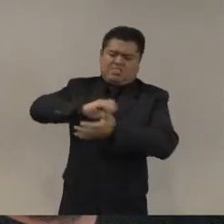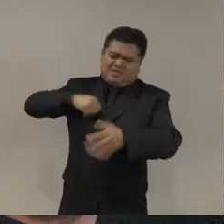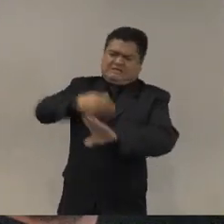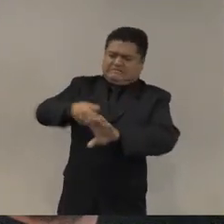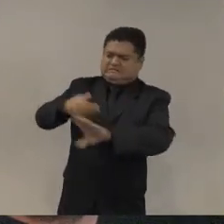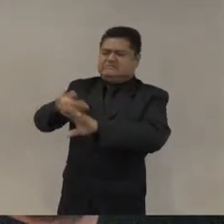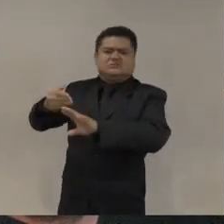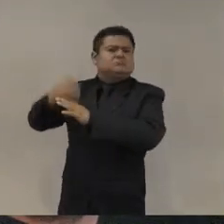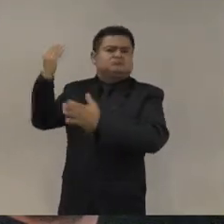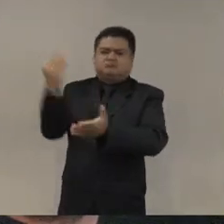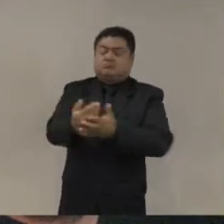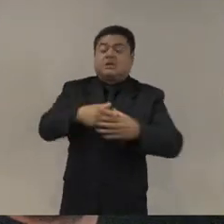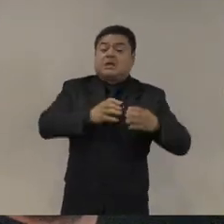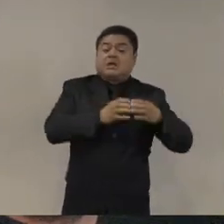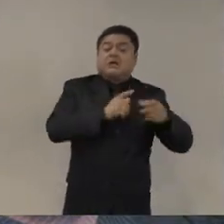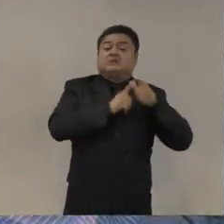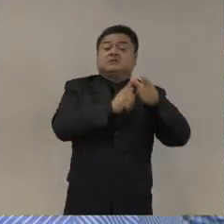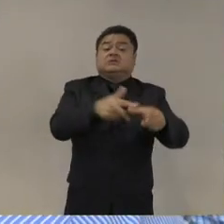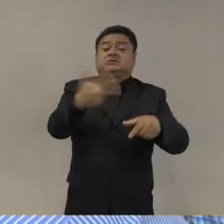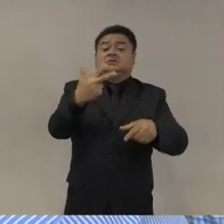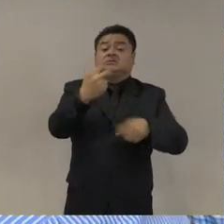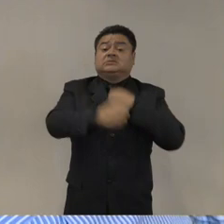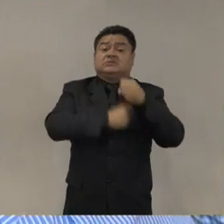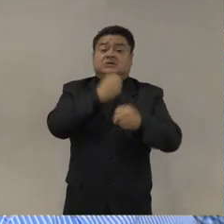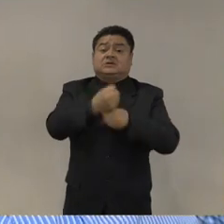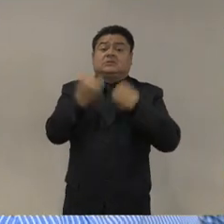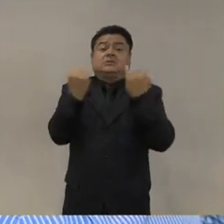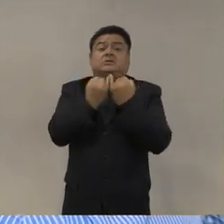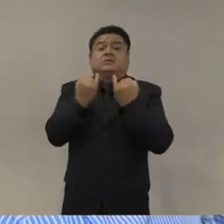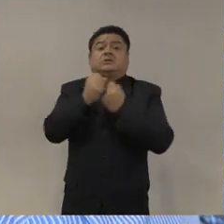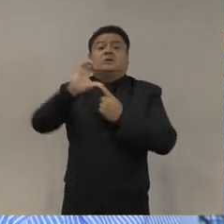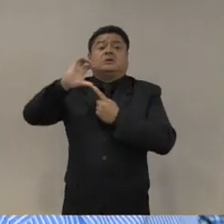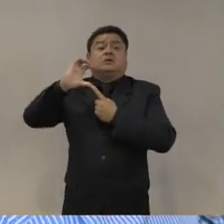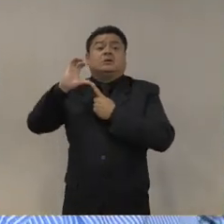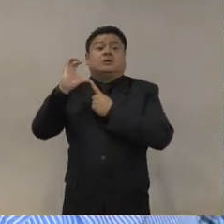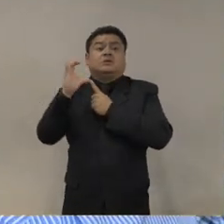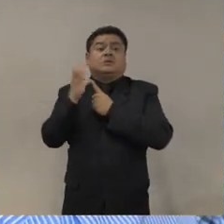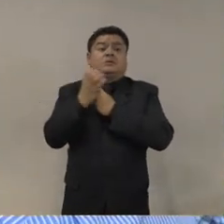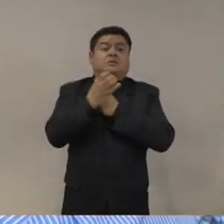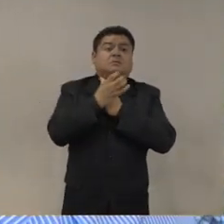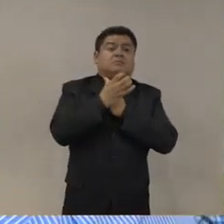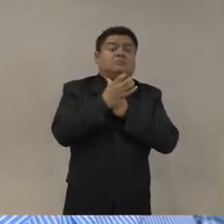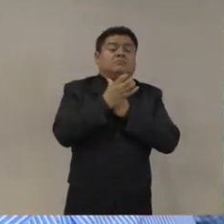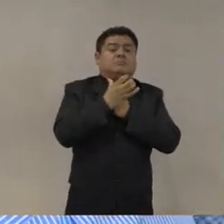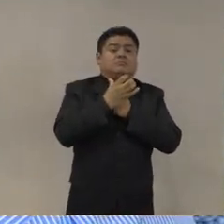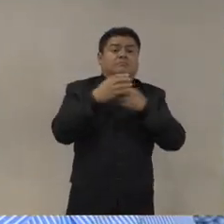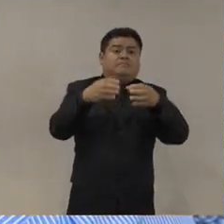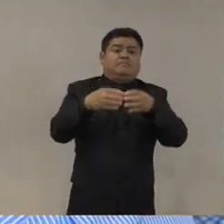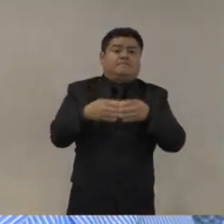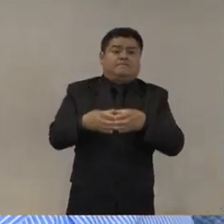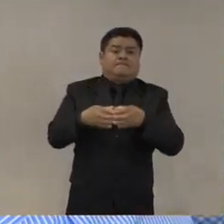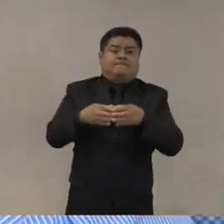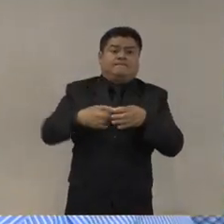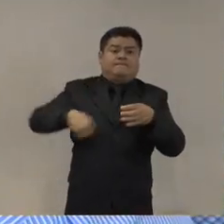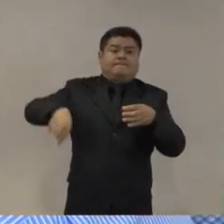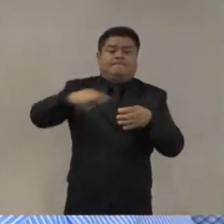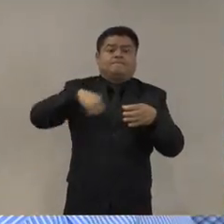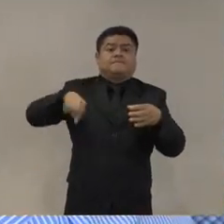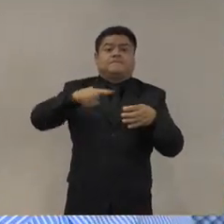y el Comité Eureka se llama Eureka precisamente porque logró la presentación de